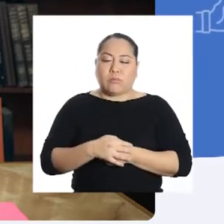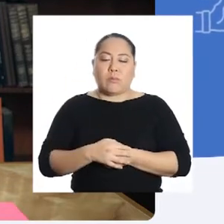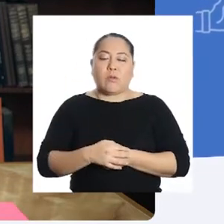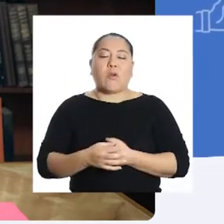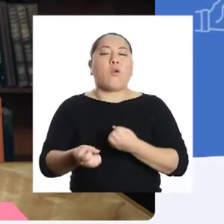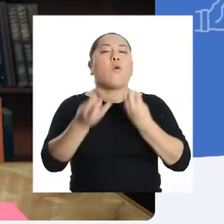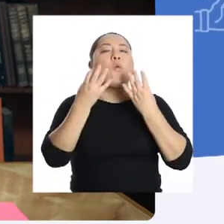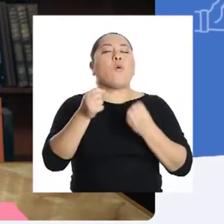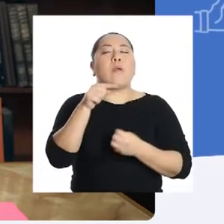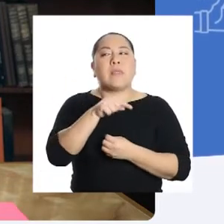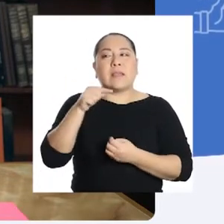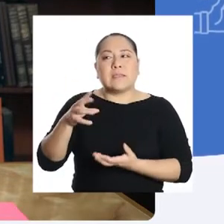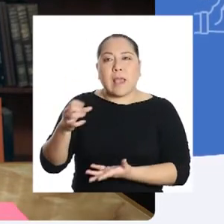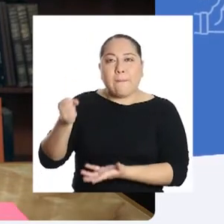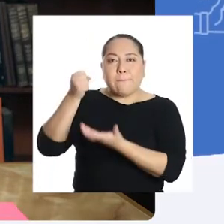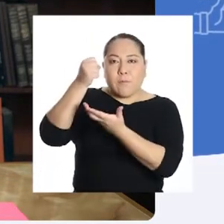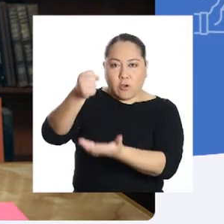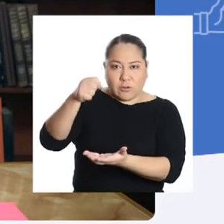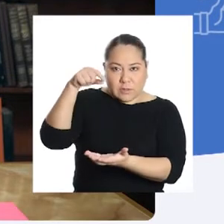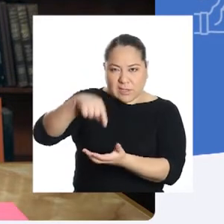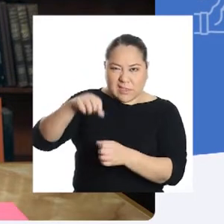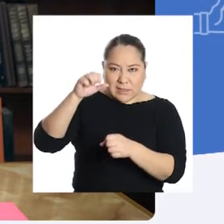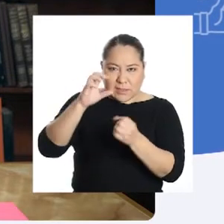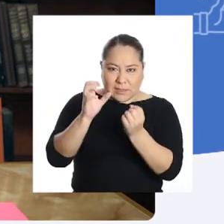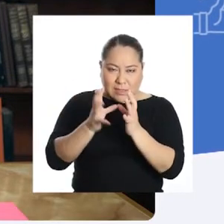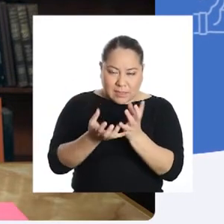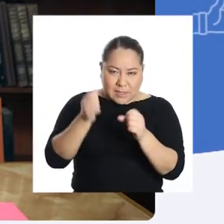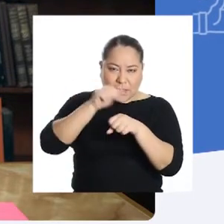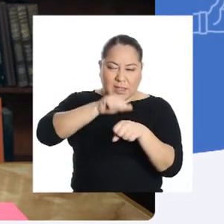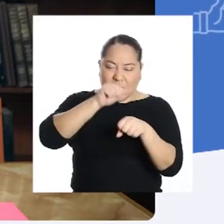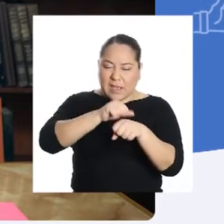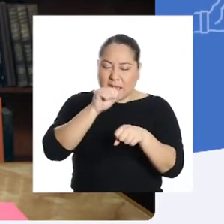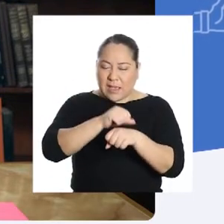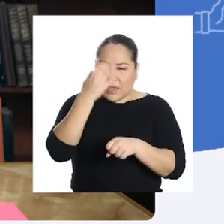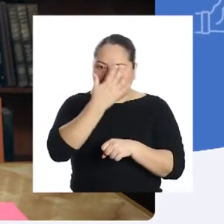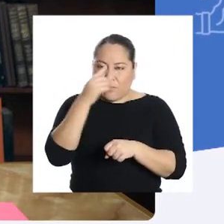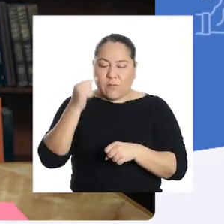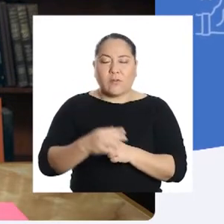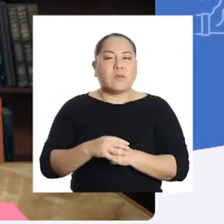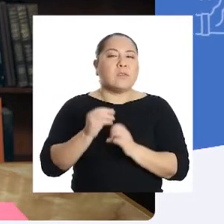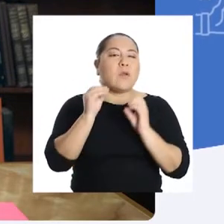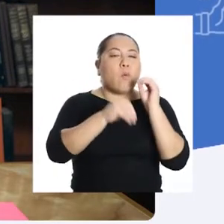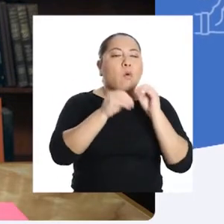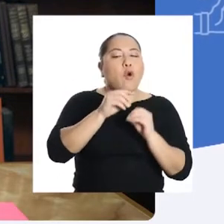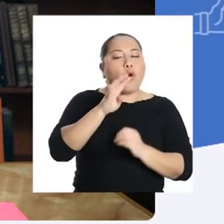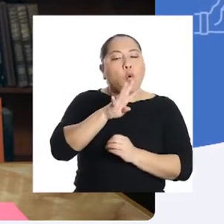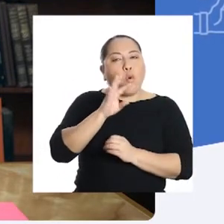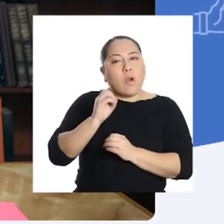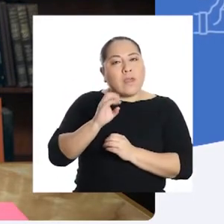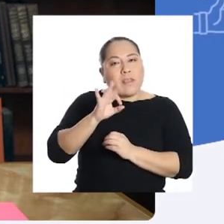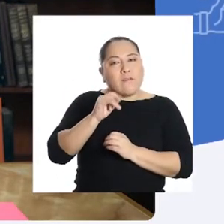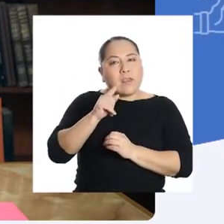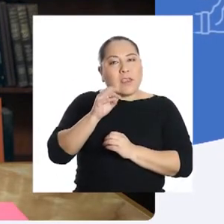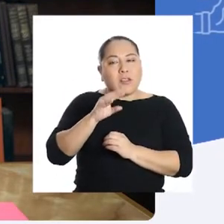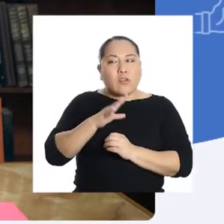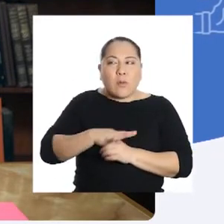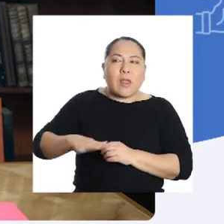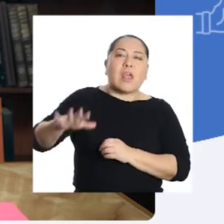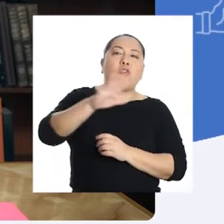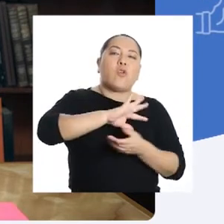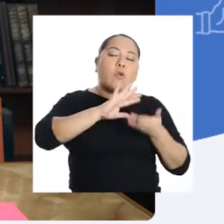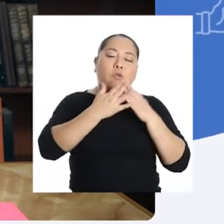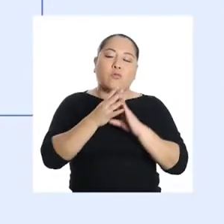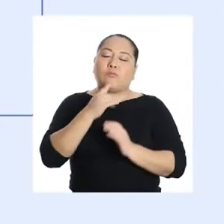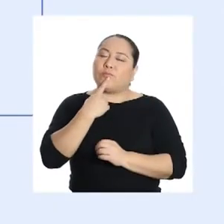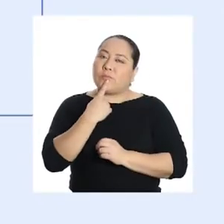¿Y cuántas de esas bolsas se necesitaría si tenemos que elaborar 40 filtros para toda